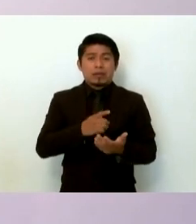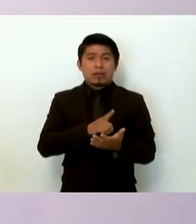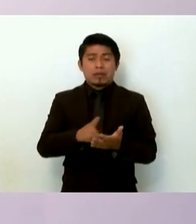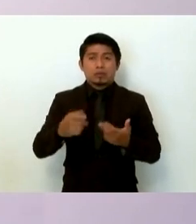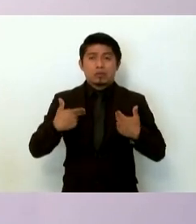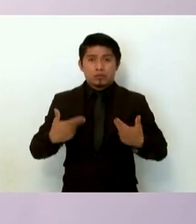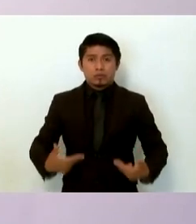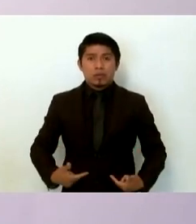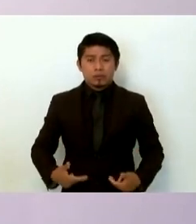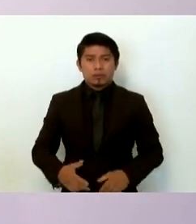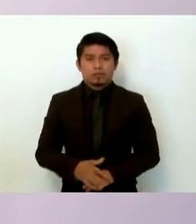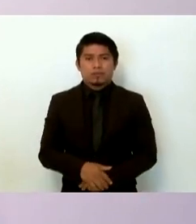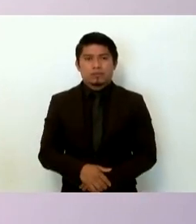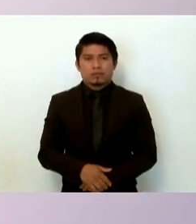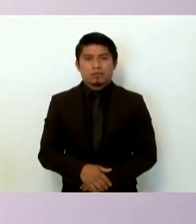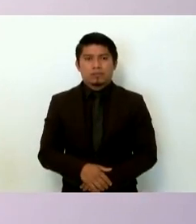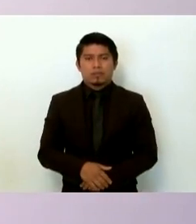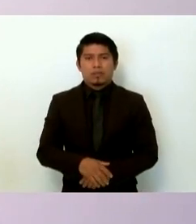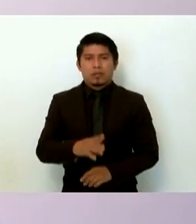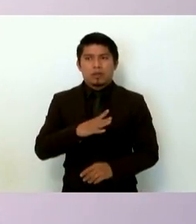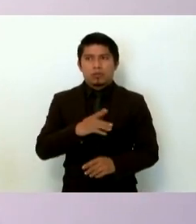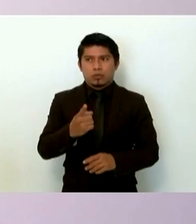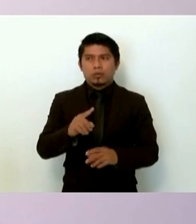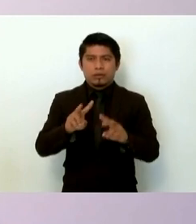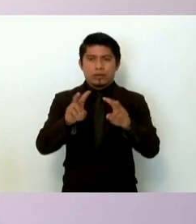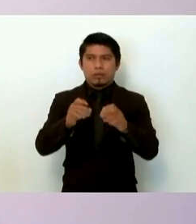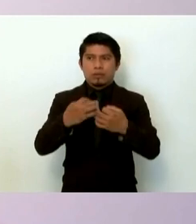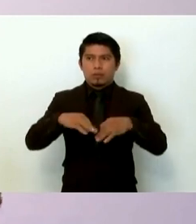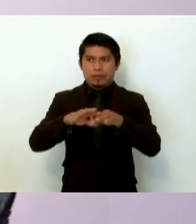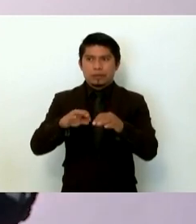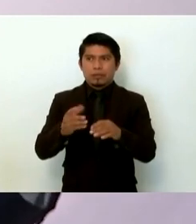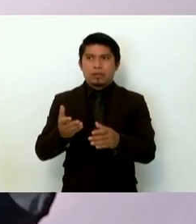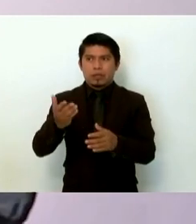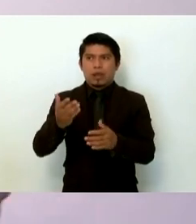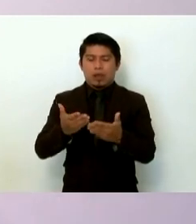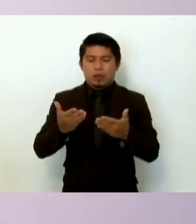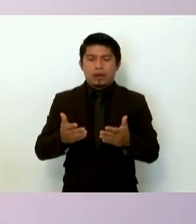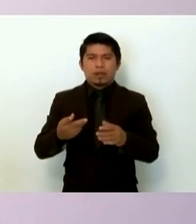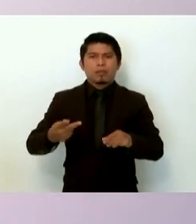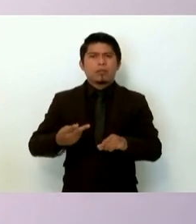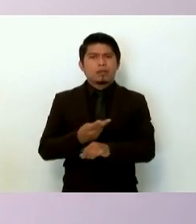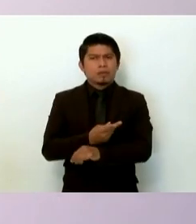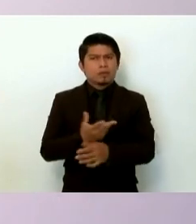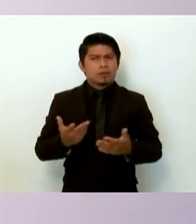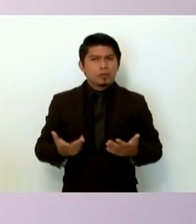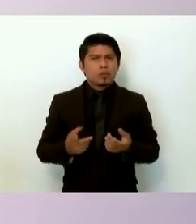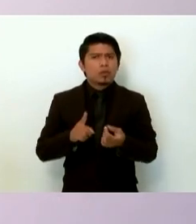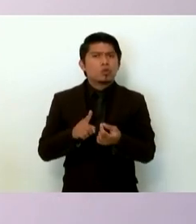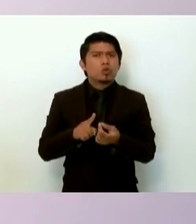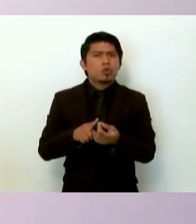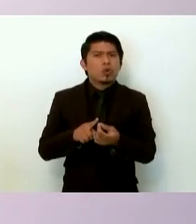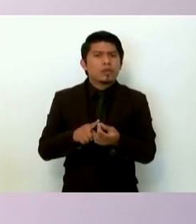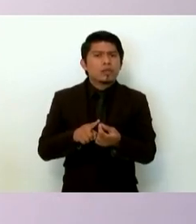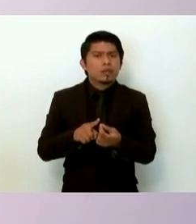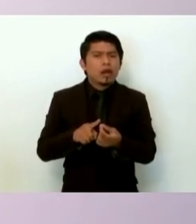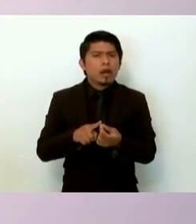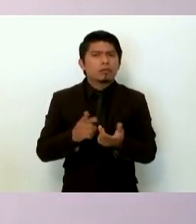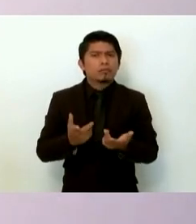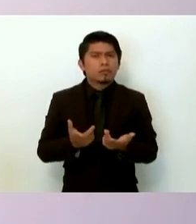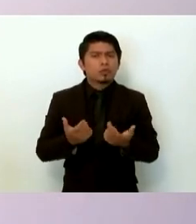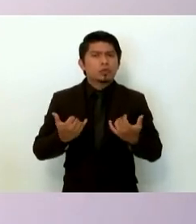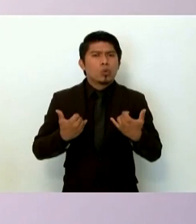humanos un aspecto fundamental que os señalaba qué pasó y dónde están los muchachos